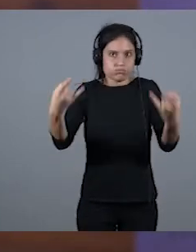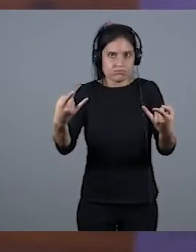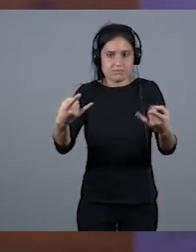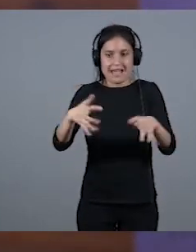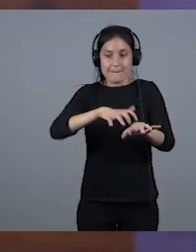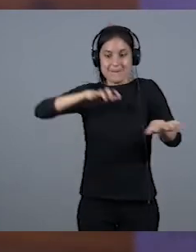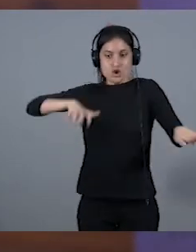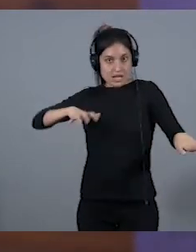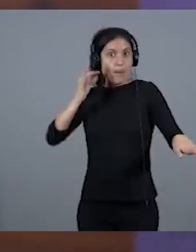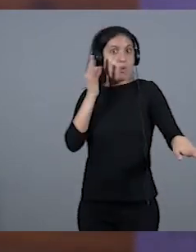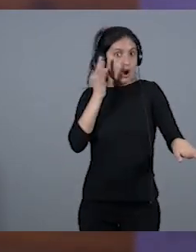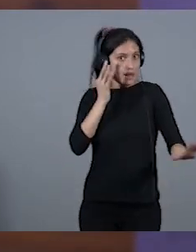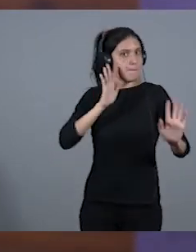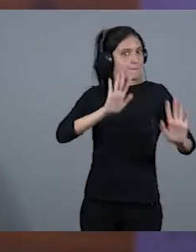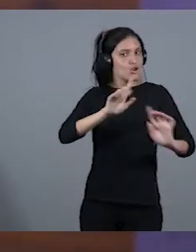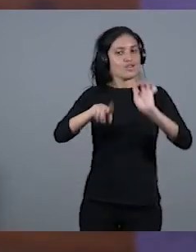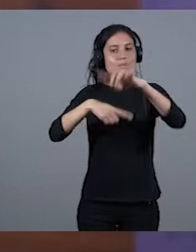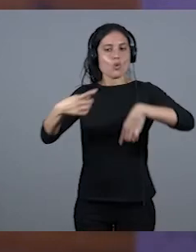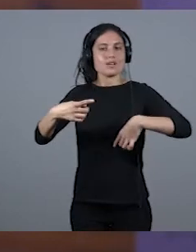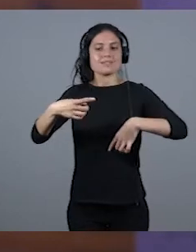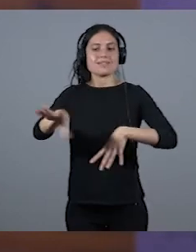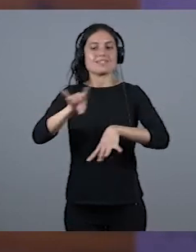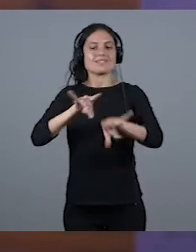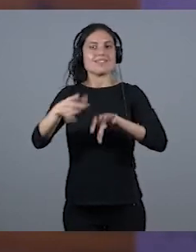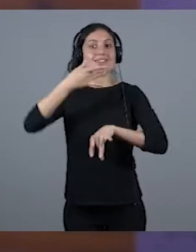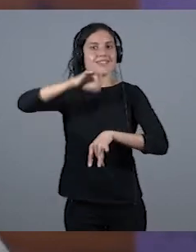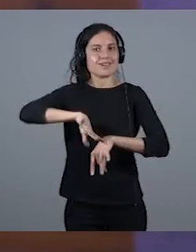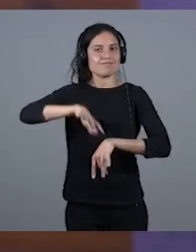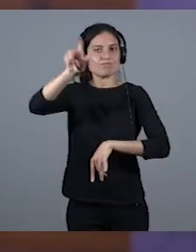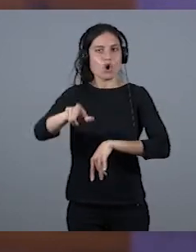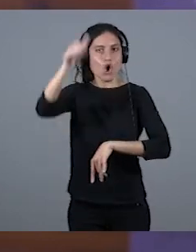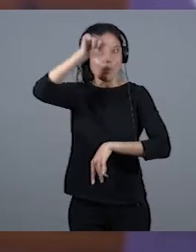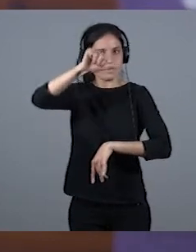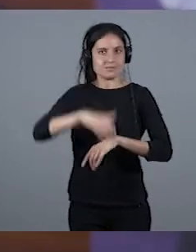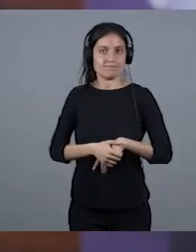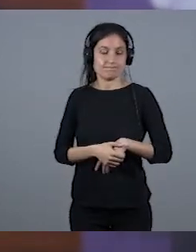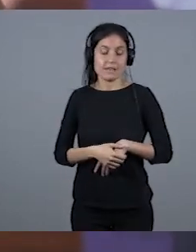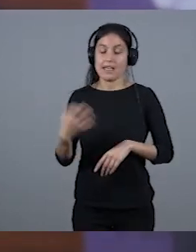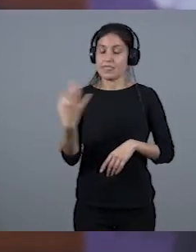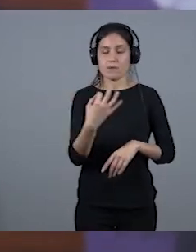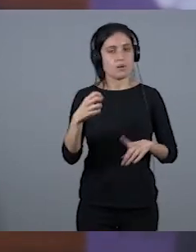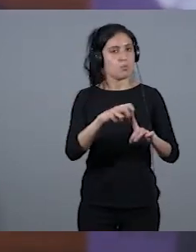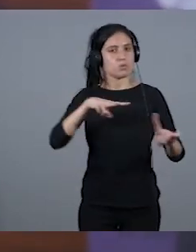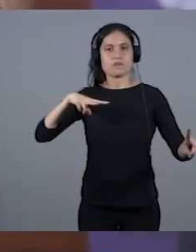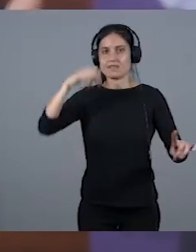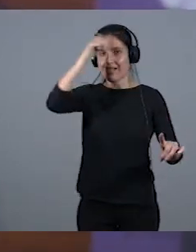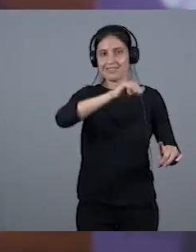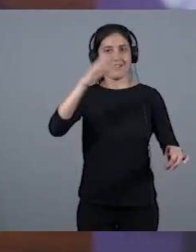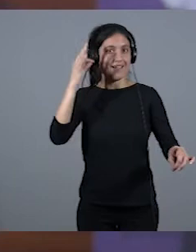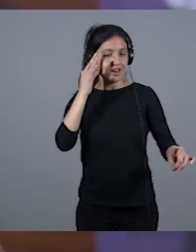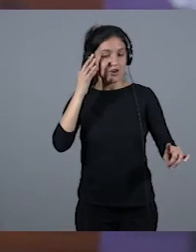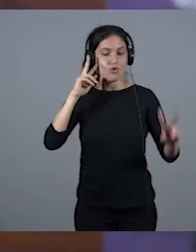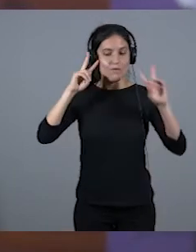pero después quienes toman las decisiones son hombres. Y hay que mirar las cuestiones desde una perspectiva de género, para poder